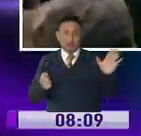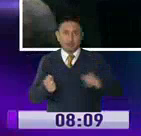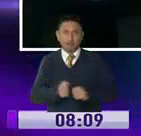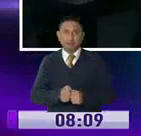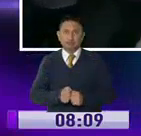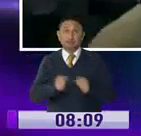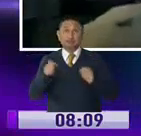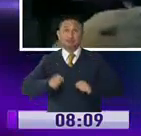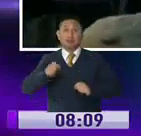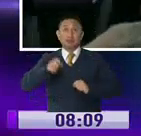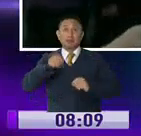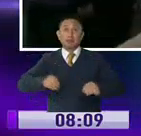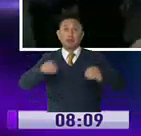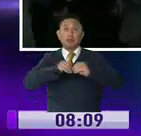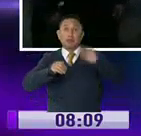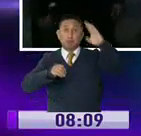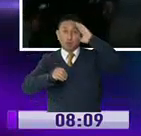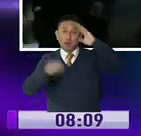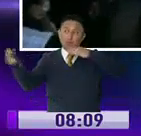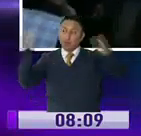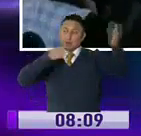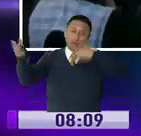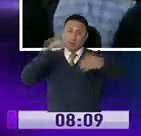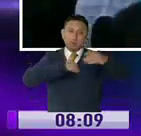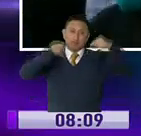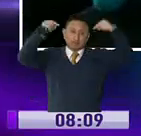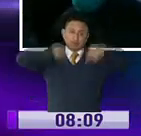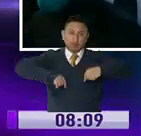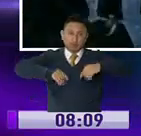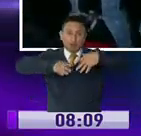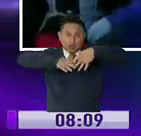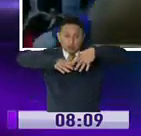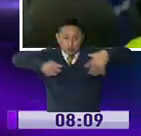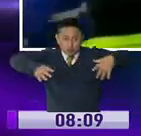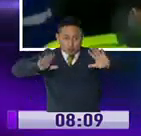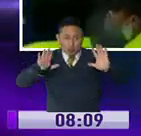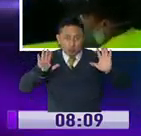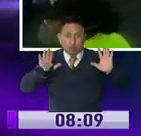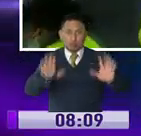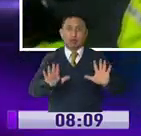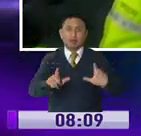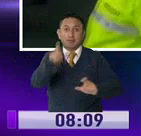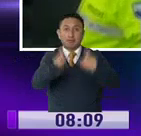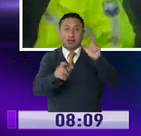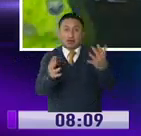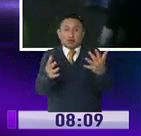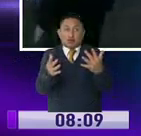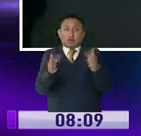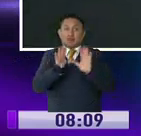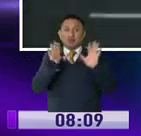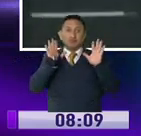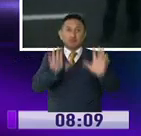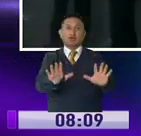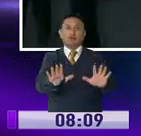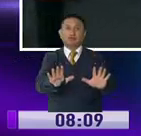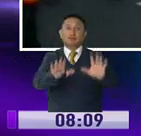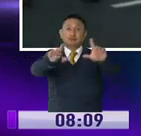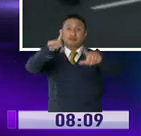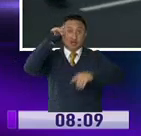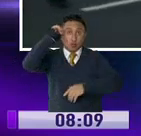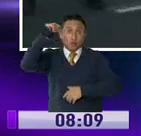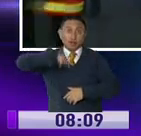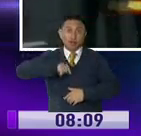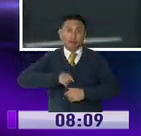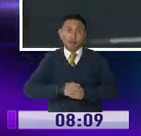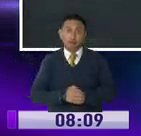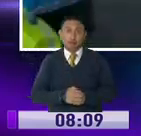se ha llamado más personal de la Policía Nacional precisamente para, de alguna manera, aplacar los ánimos de las personas. Las recordemos que